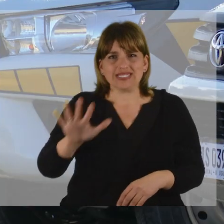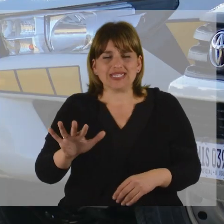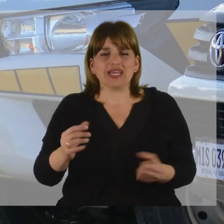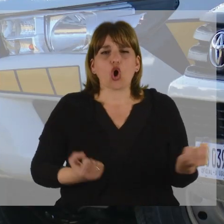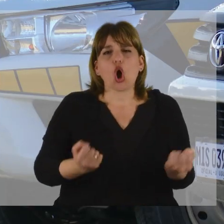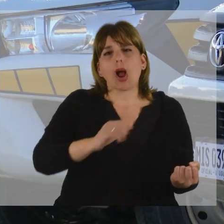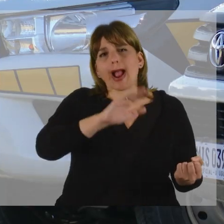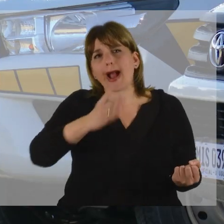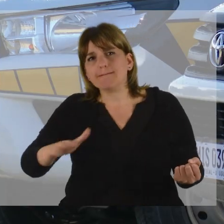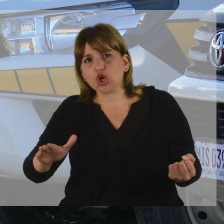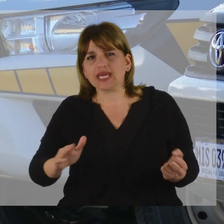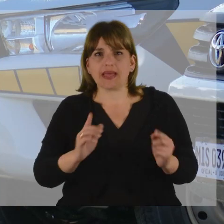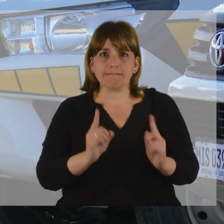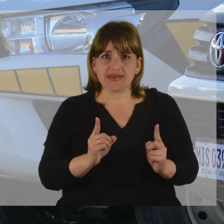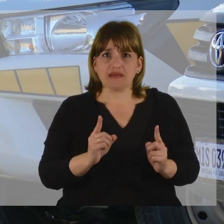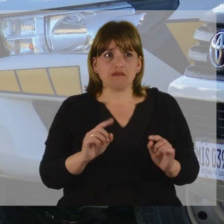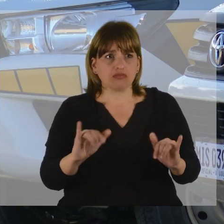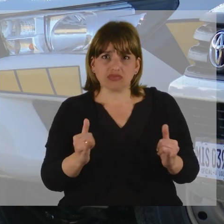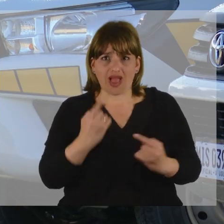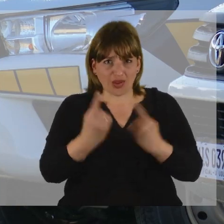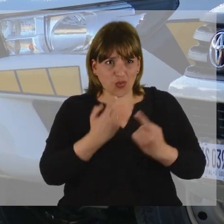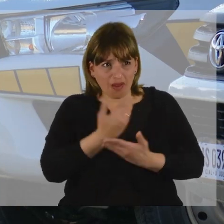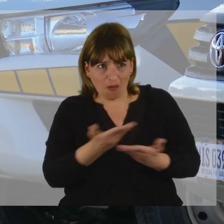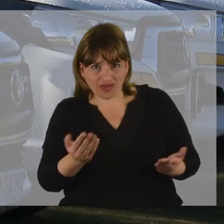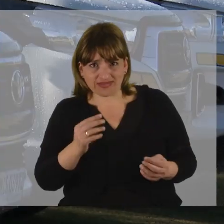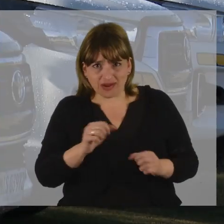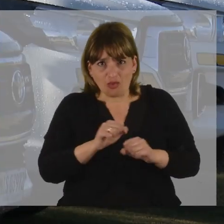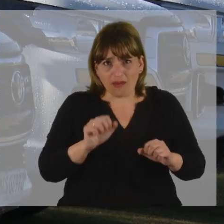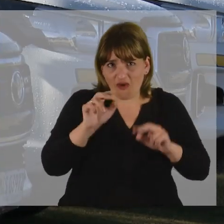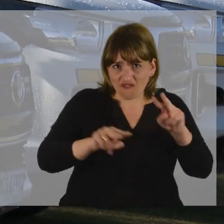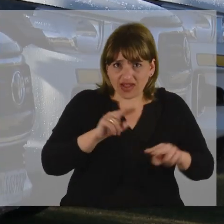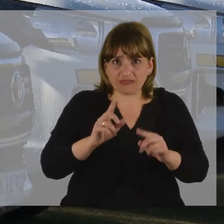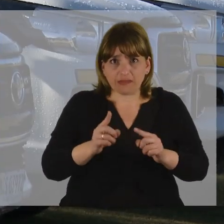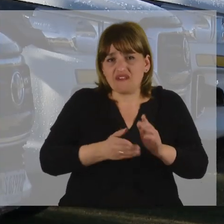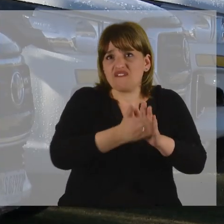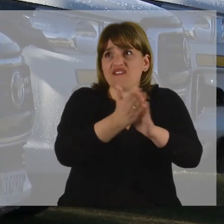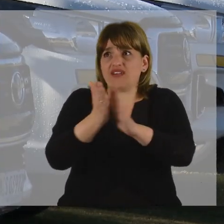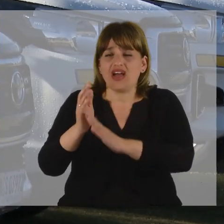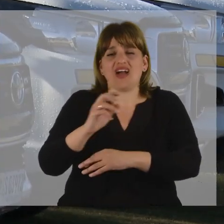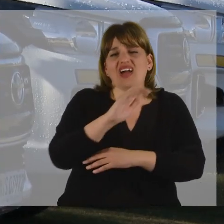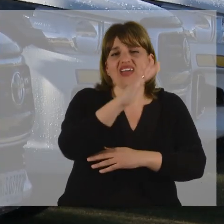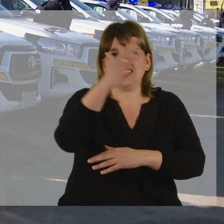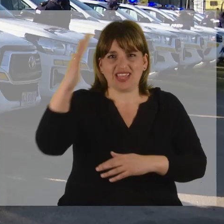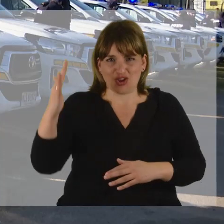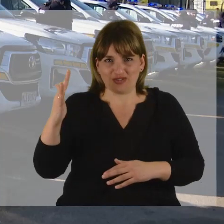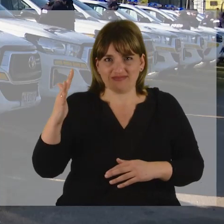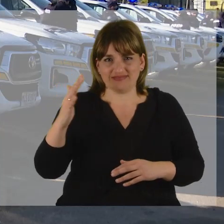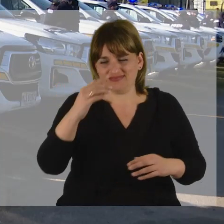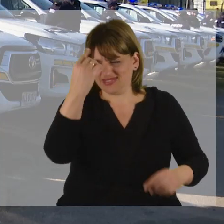camionetas parte de las cuales ya están acá y parten hoy para el interior